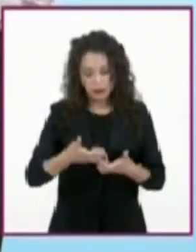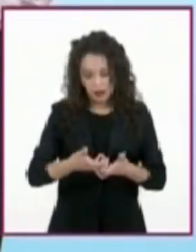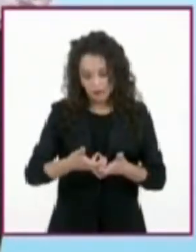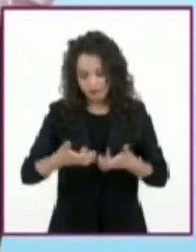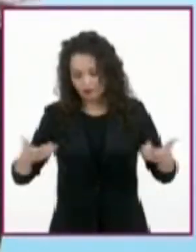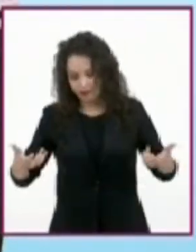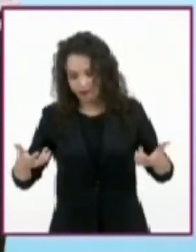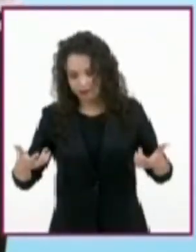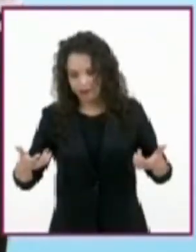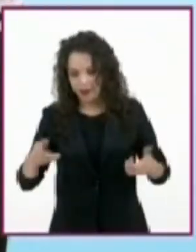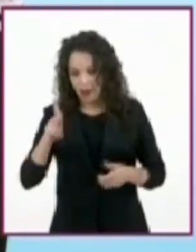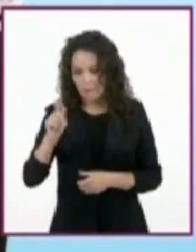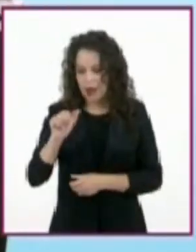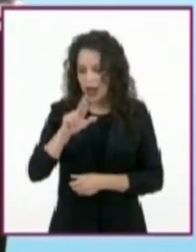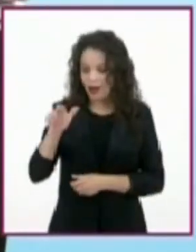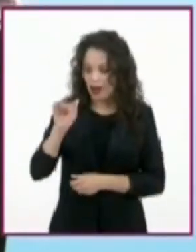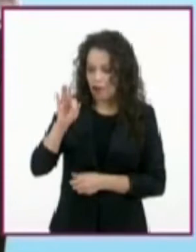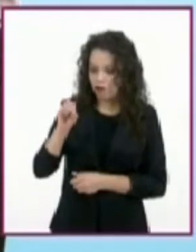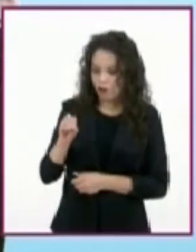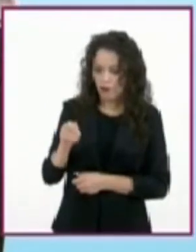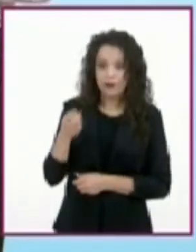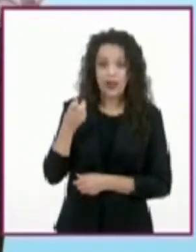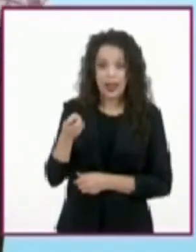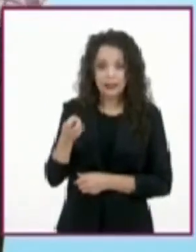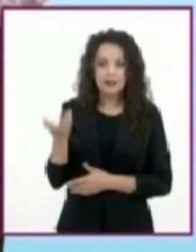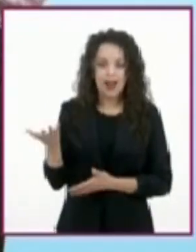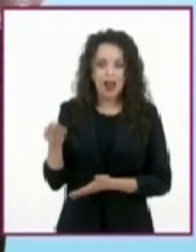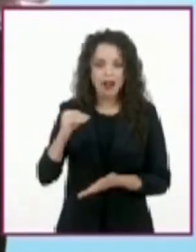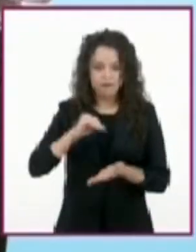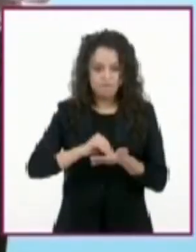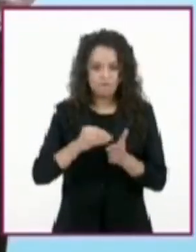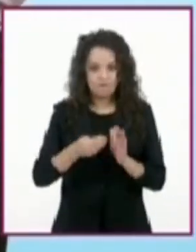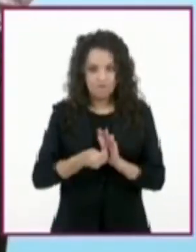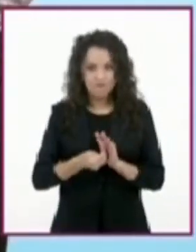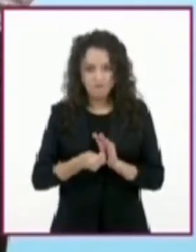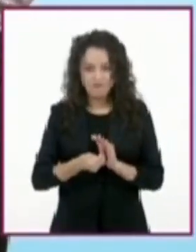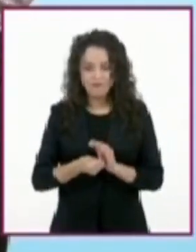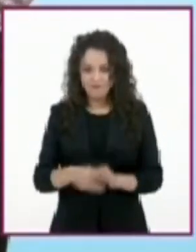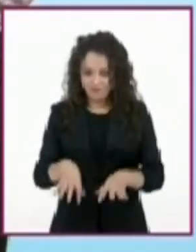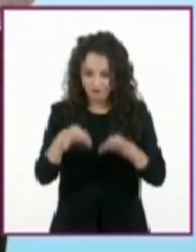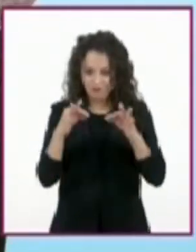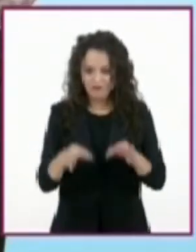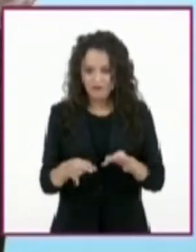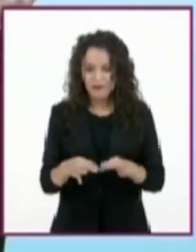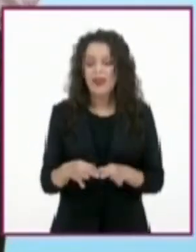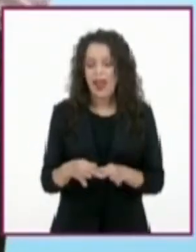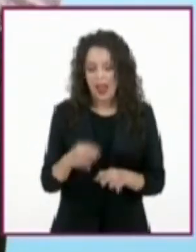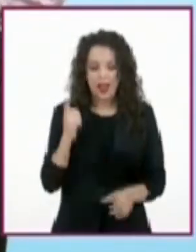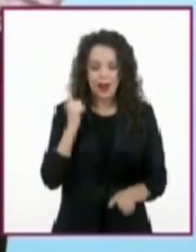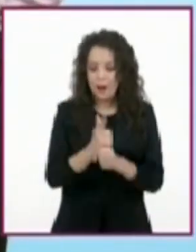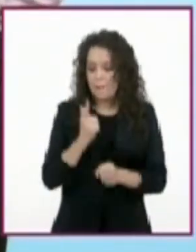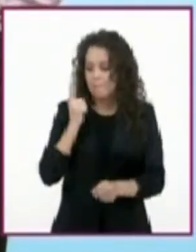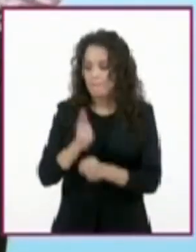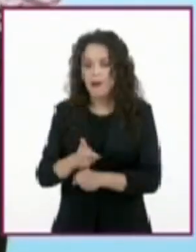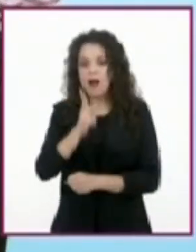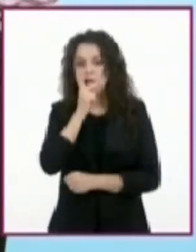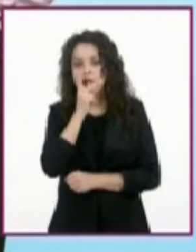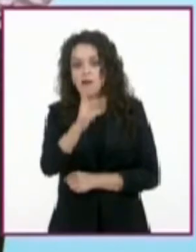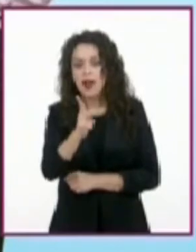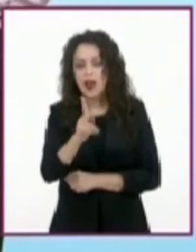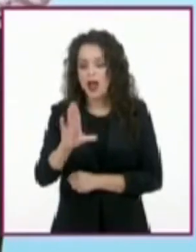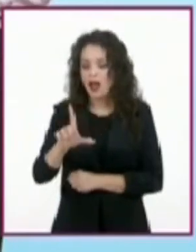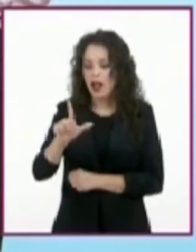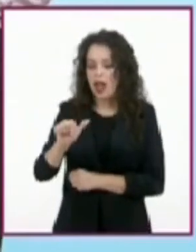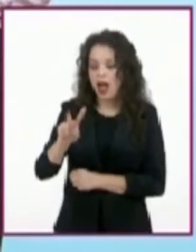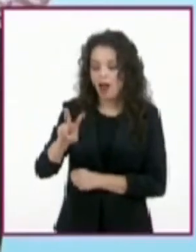que lo componen y para ello resulta una estrategia ideal identificar las palabras claves del texto. Por otra parte, las